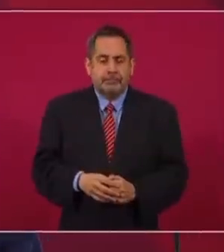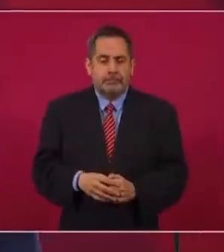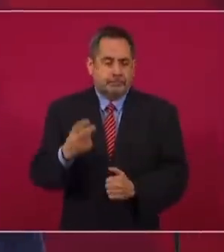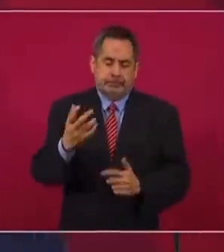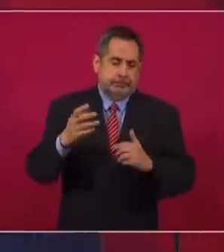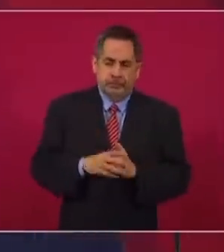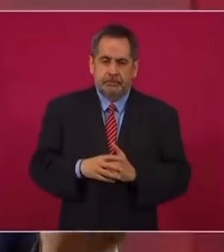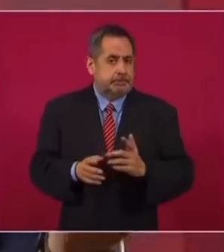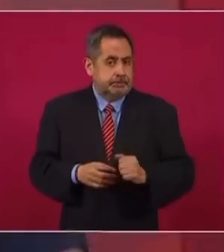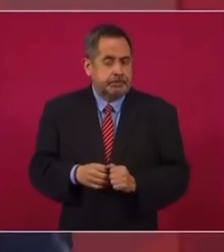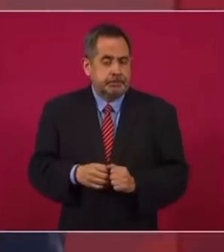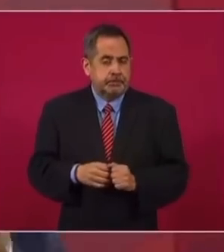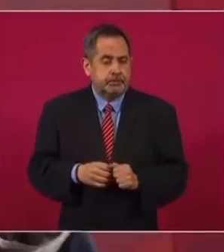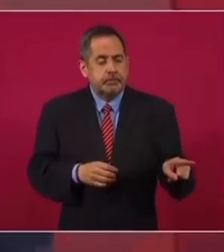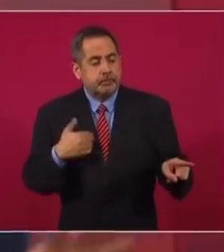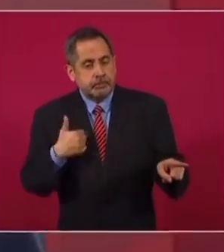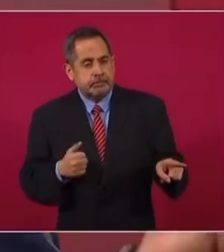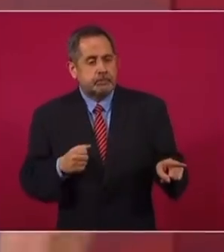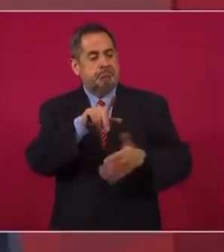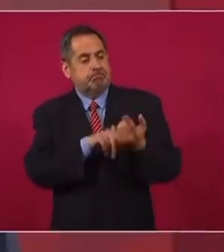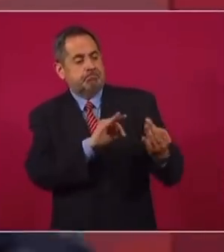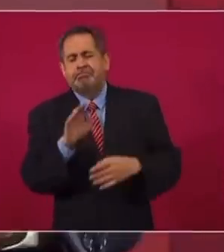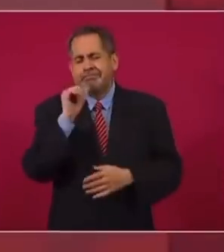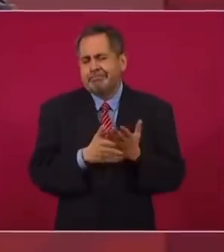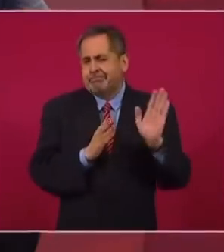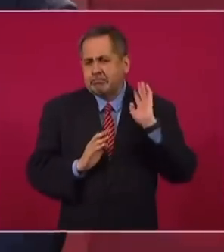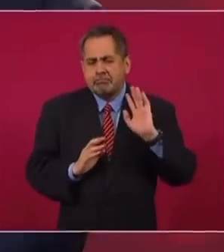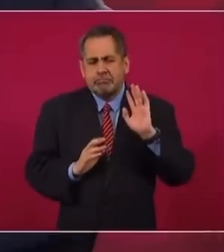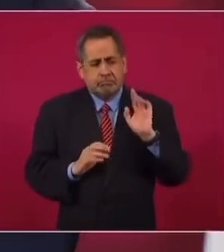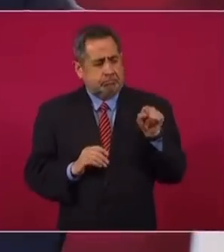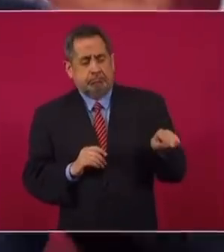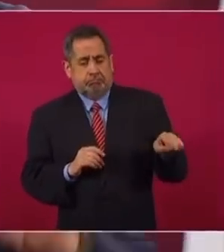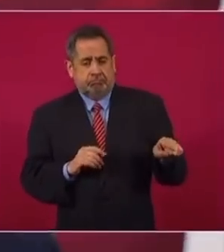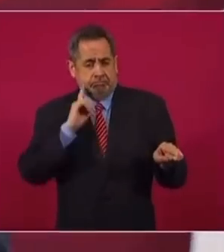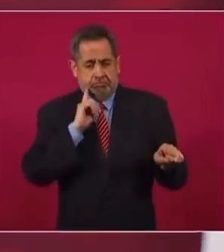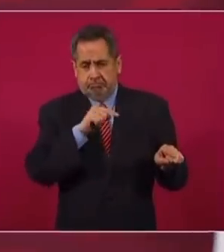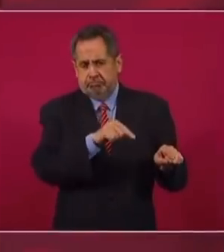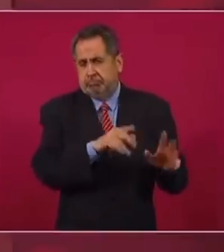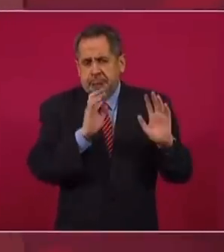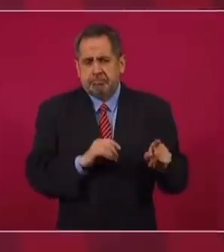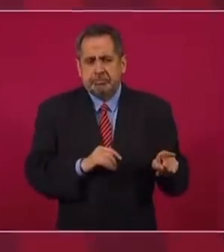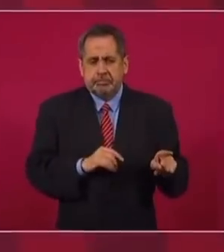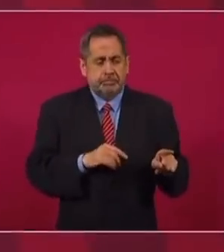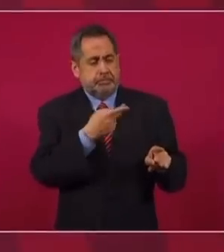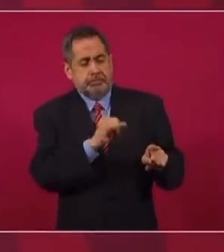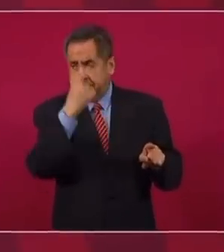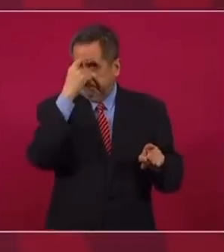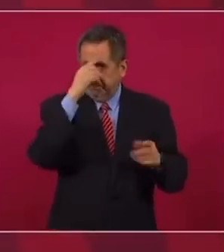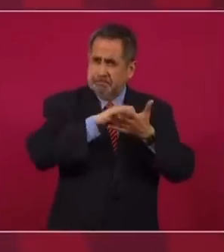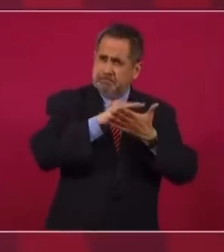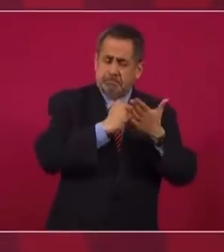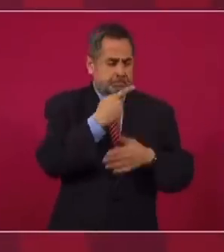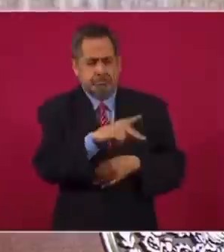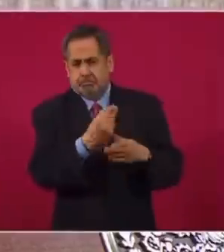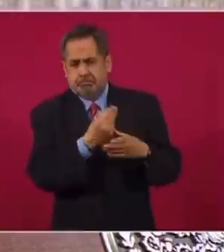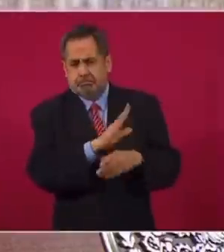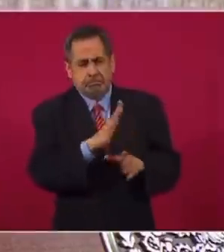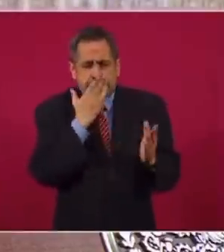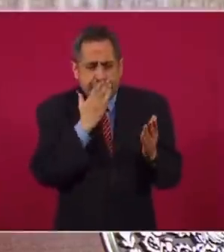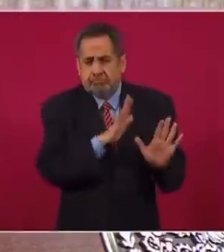Entonces, que también entienda que no es un asunto personal, que ella tiene un pensamiento y está